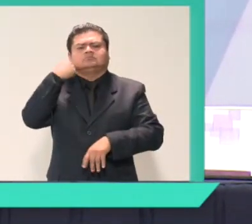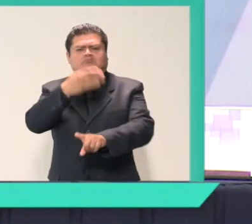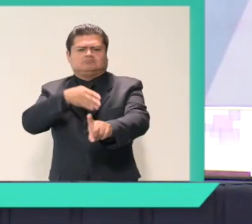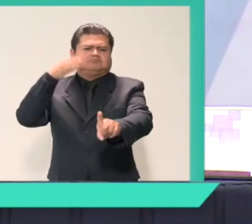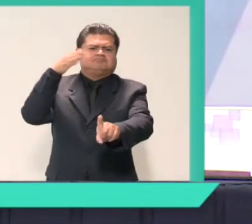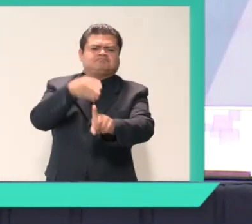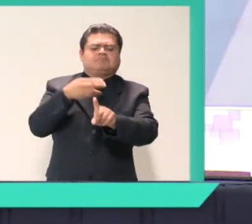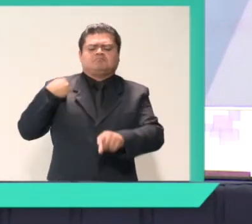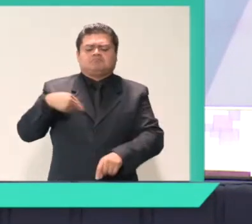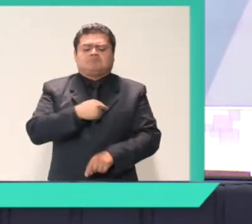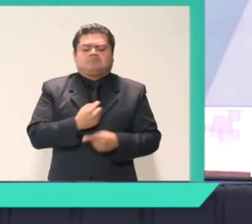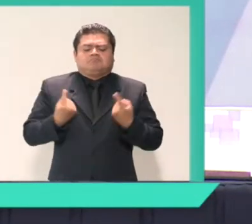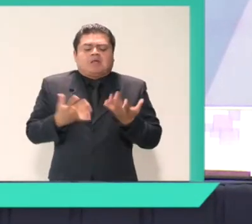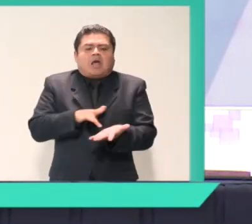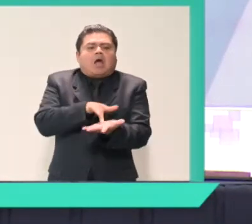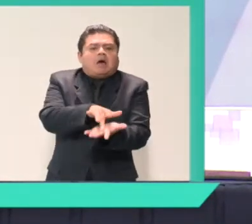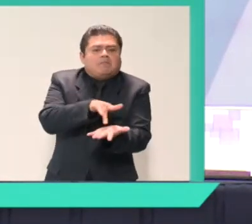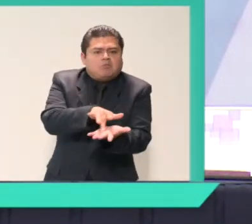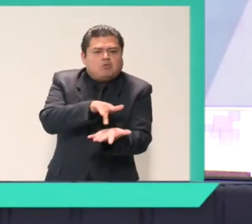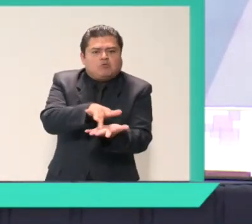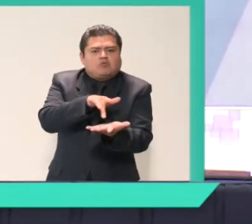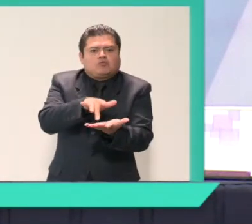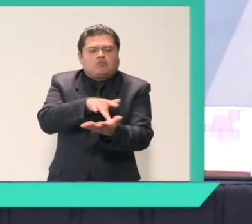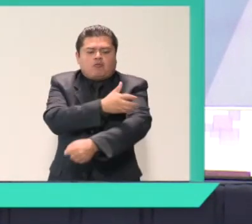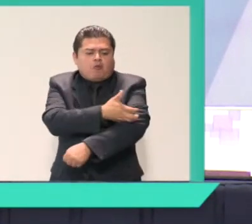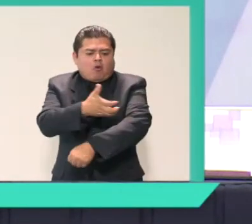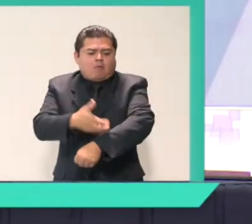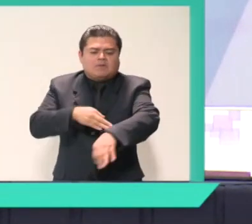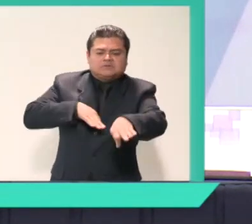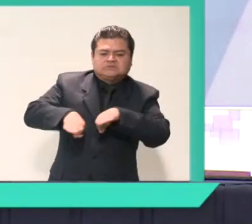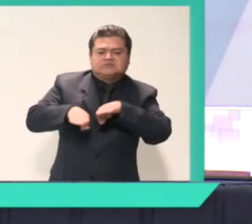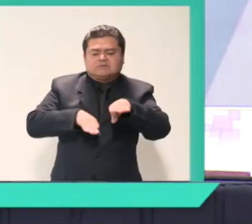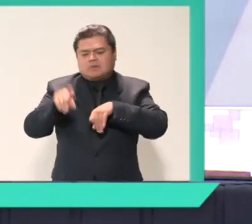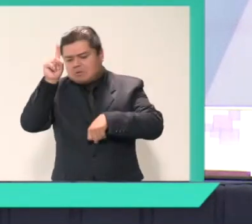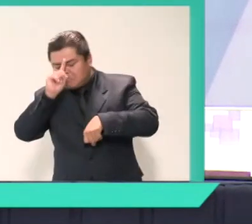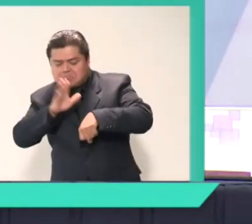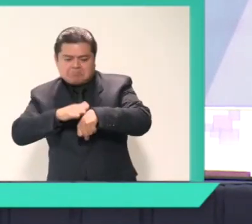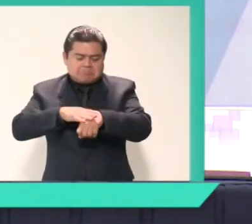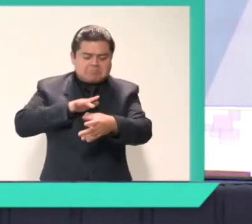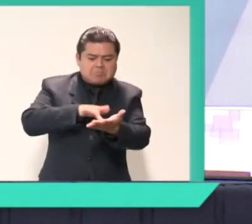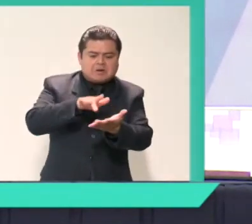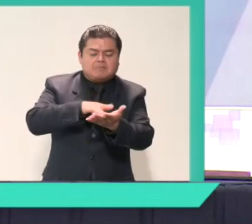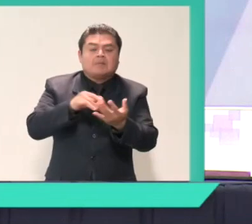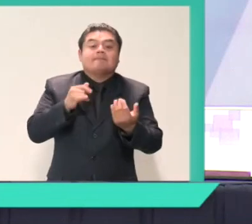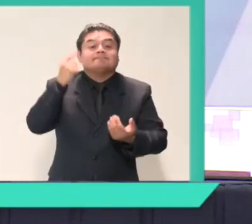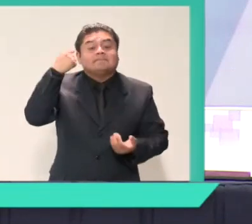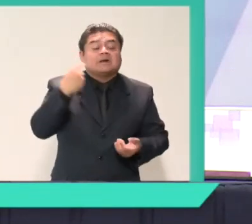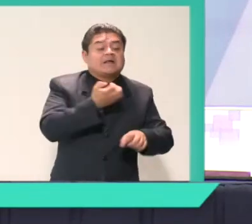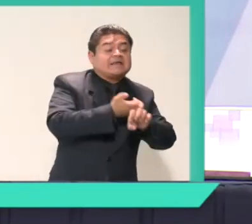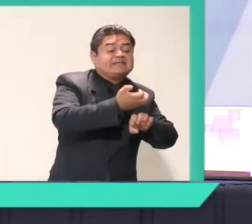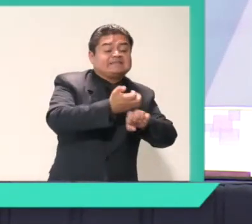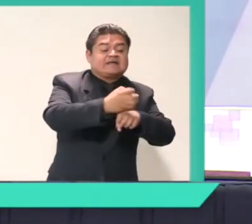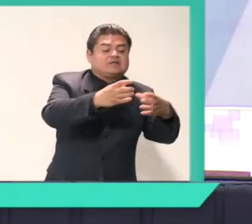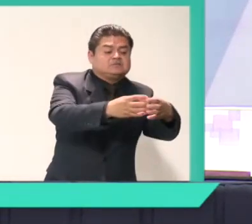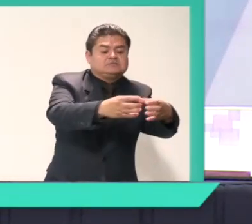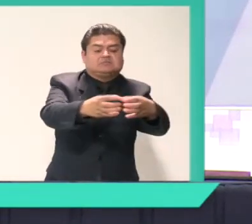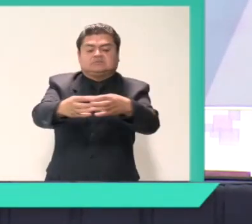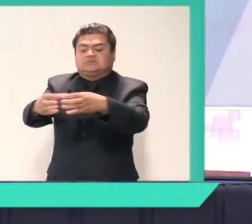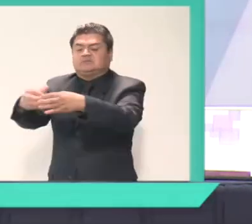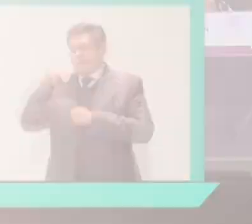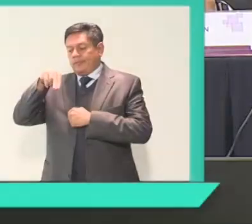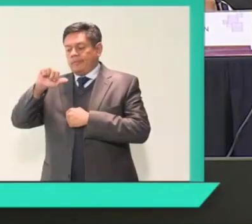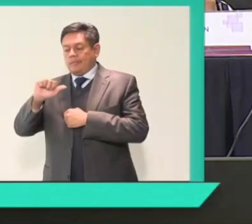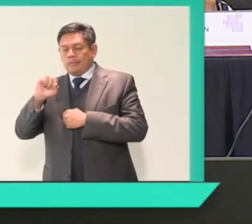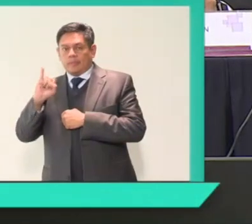colaboración que haya lugar en favor de los actores claves de las entidades federativas para la adecuación y elaboración de las leyes específicas de